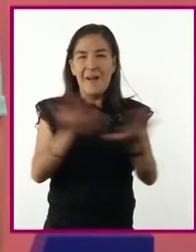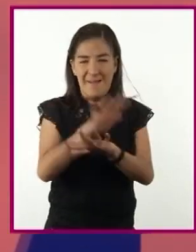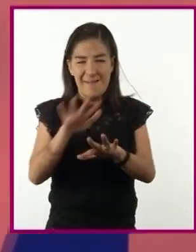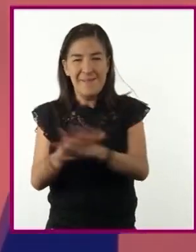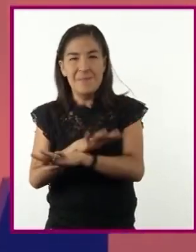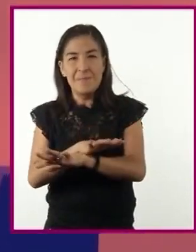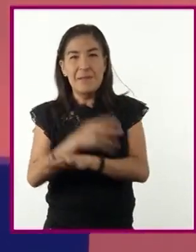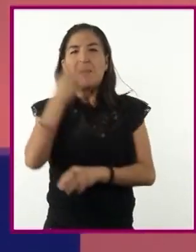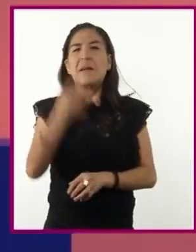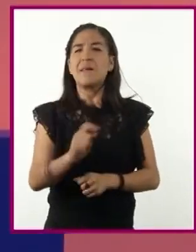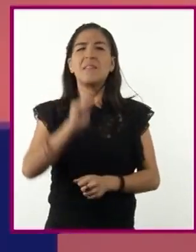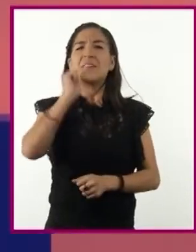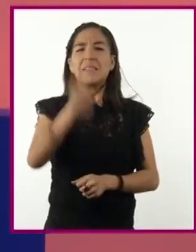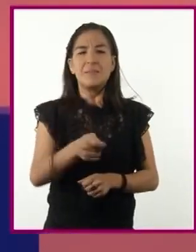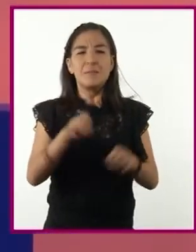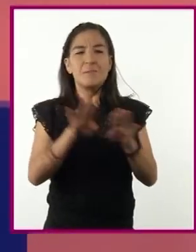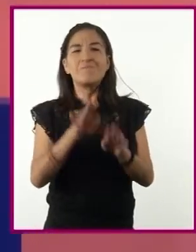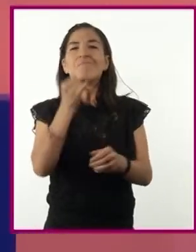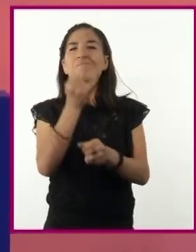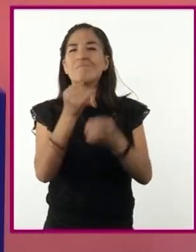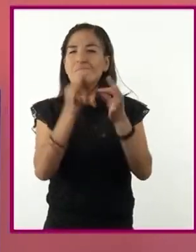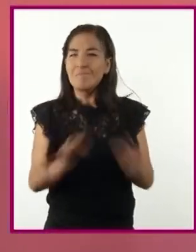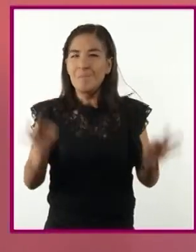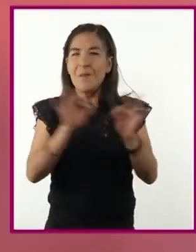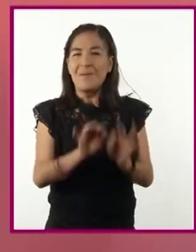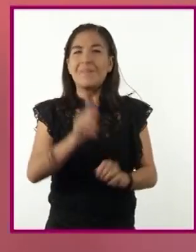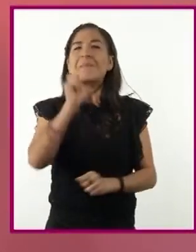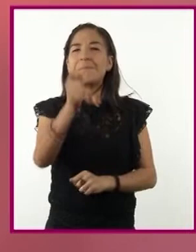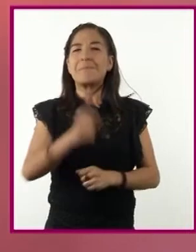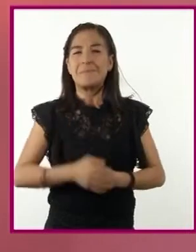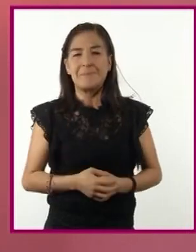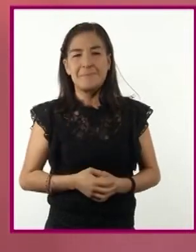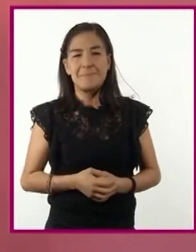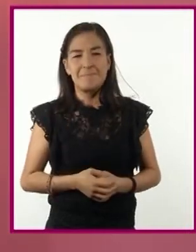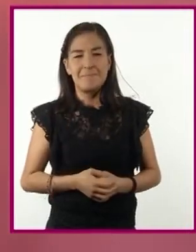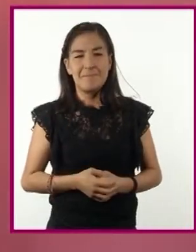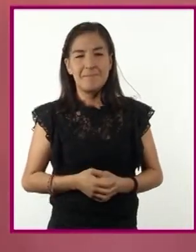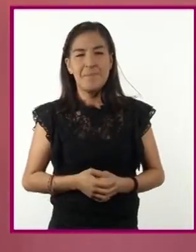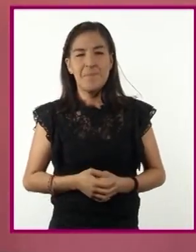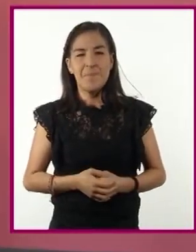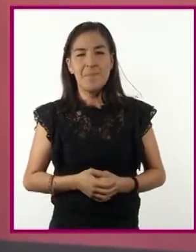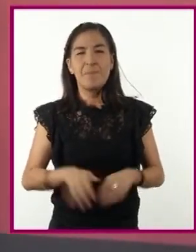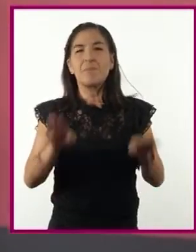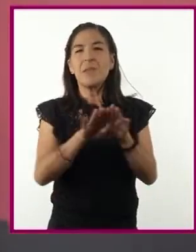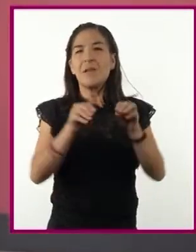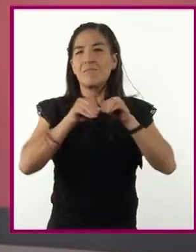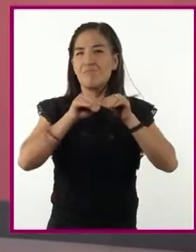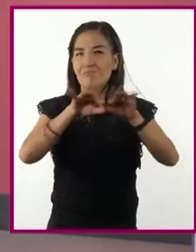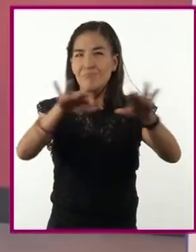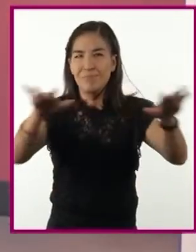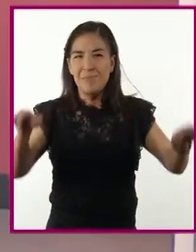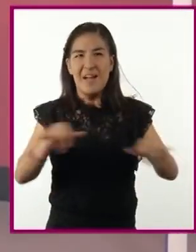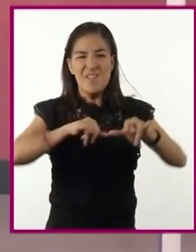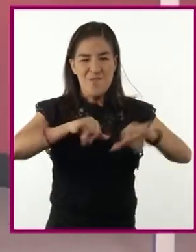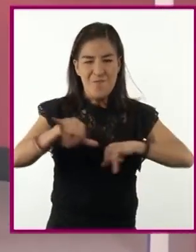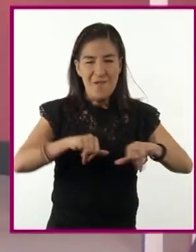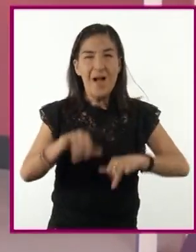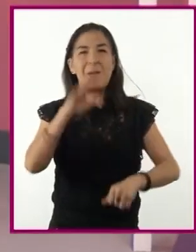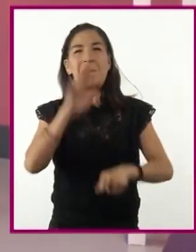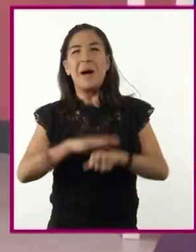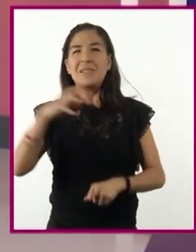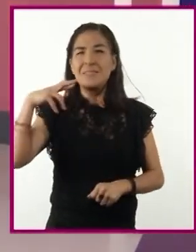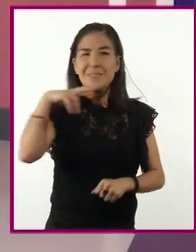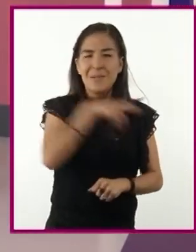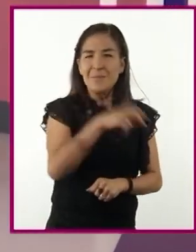Lo que la ha hecho tan fundamental es, entre otras cosas, su cobertura geográfica, su inmediatez, la